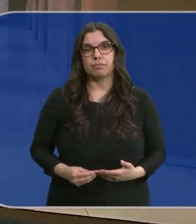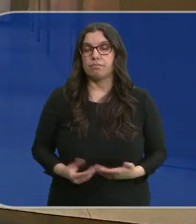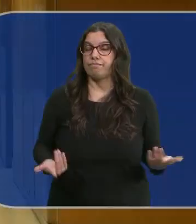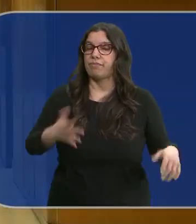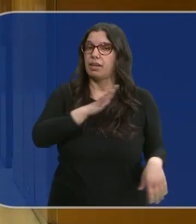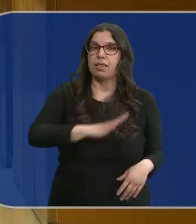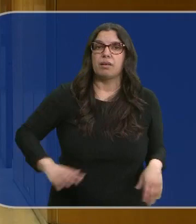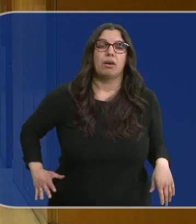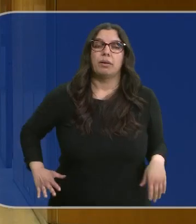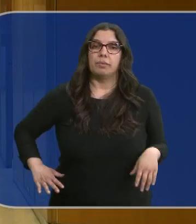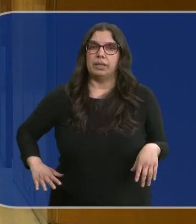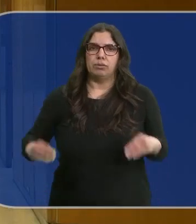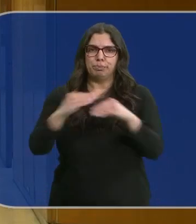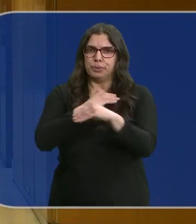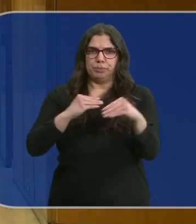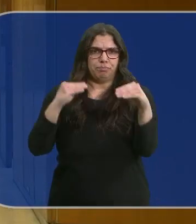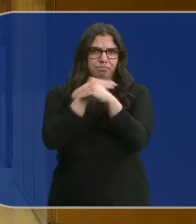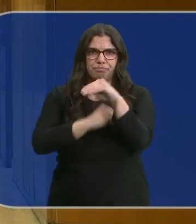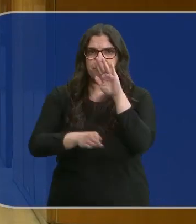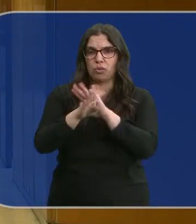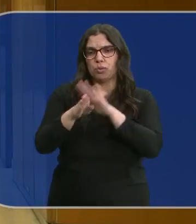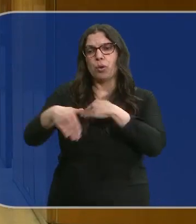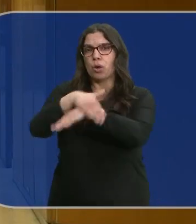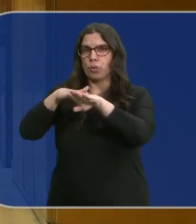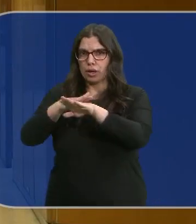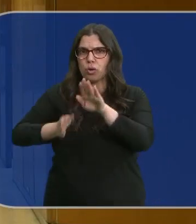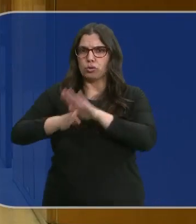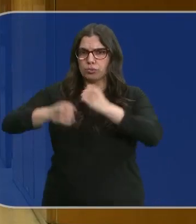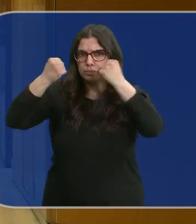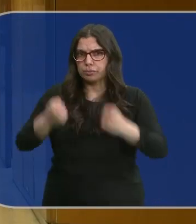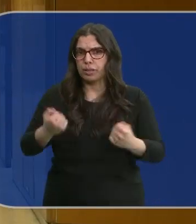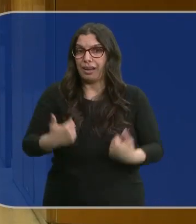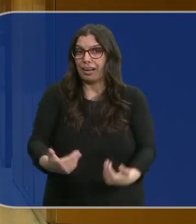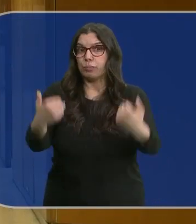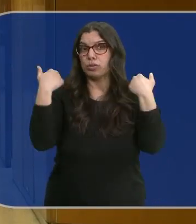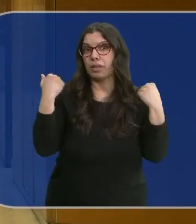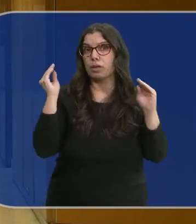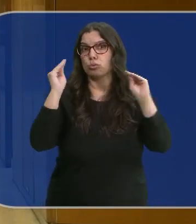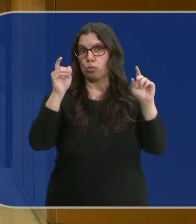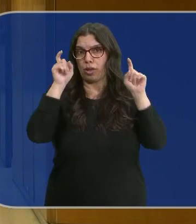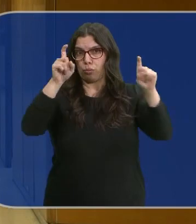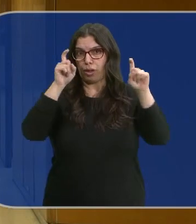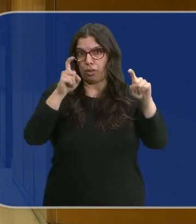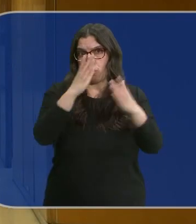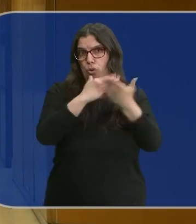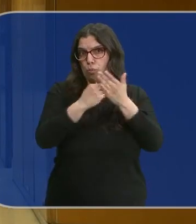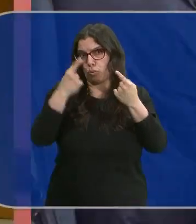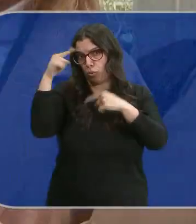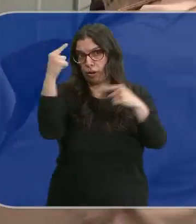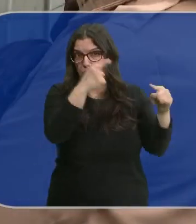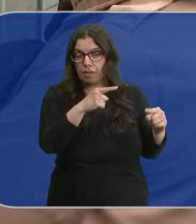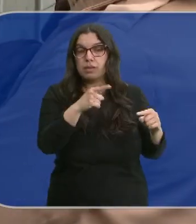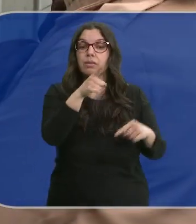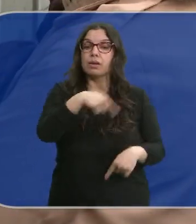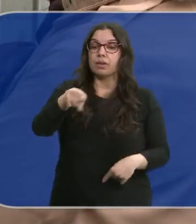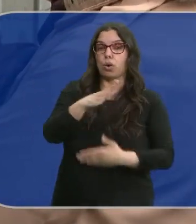Pues por el momento se mantienen esas discrepancias. El gobierno sigue apelando a que las competencias en esta materia son de las comunidades autónomas, mientras que